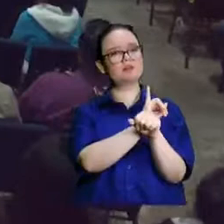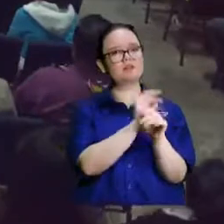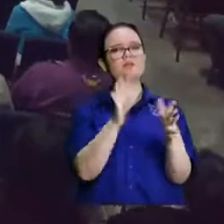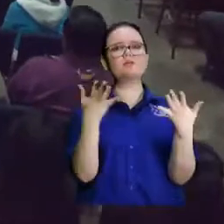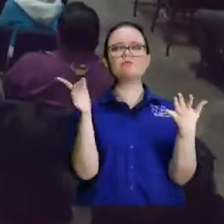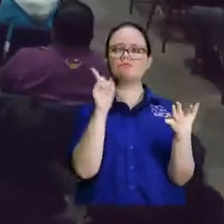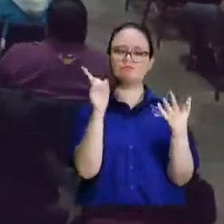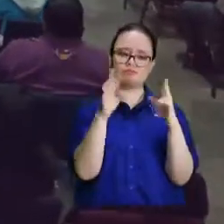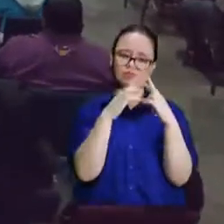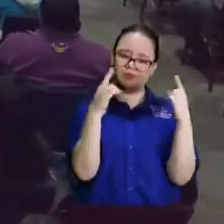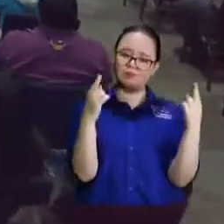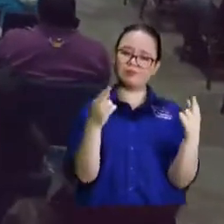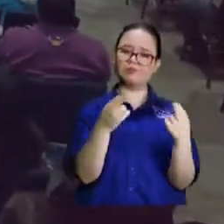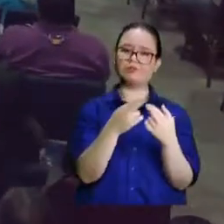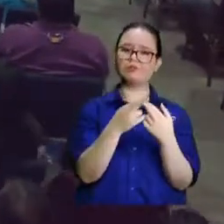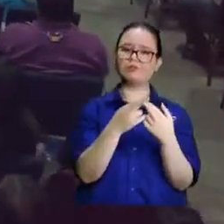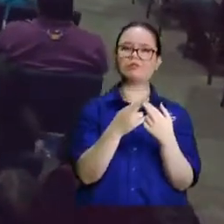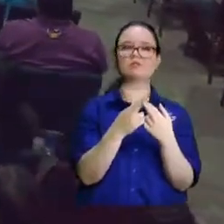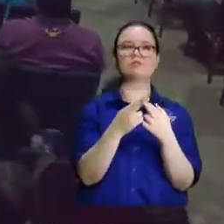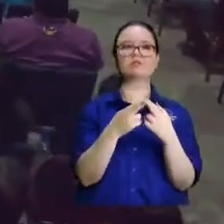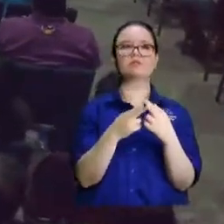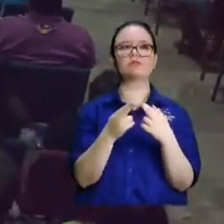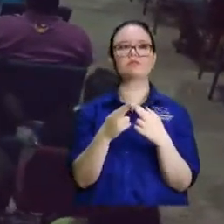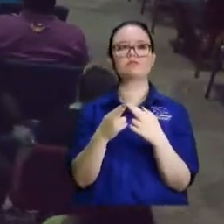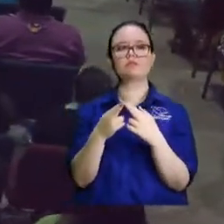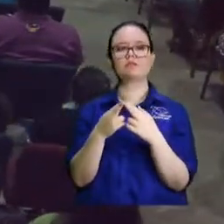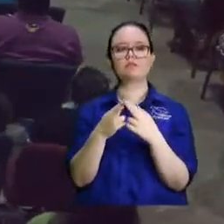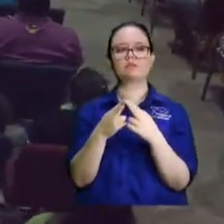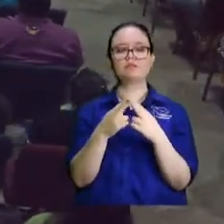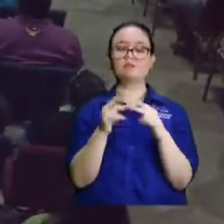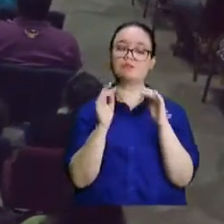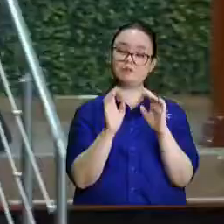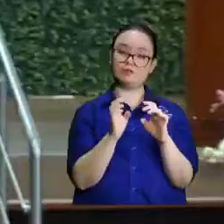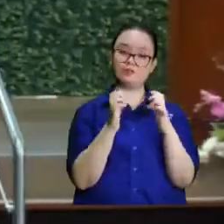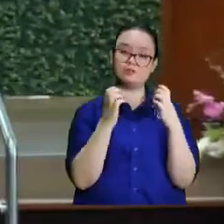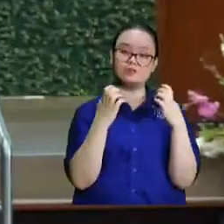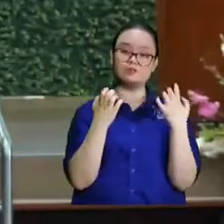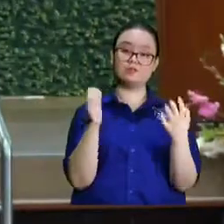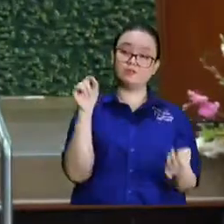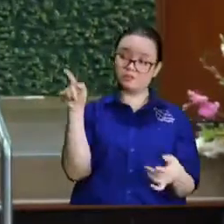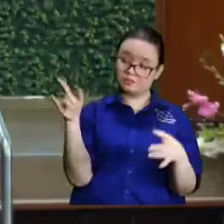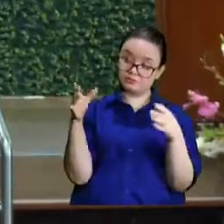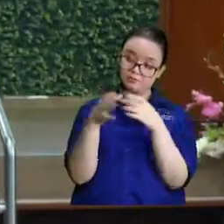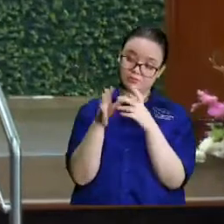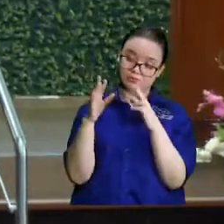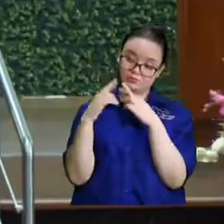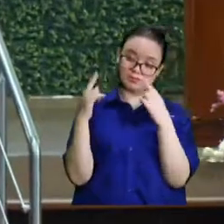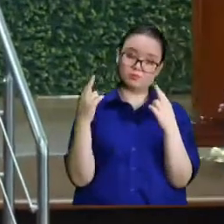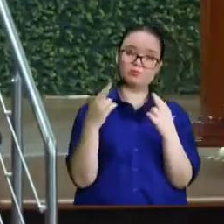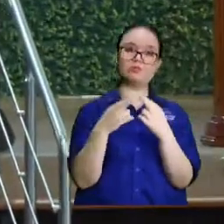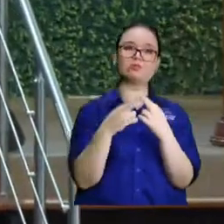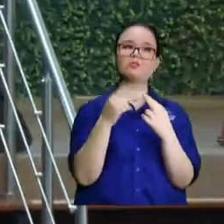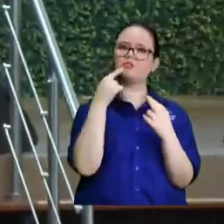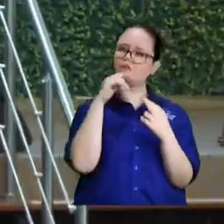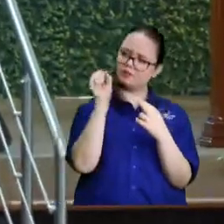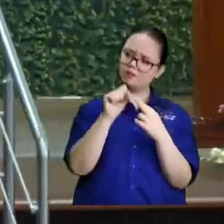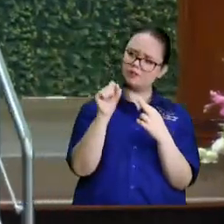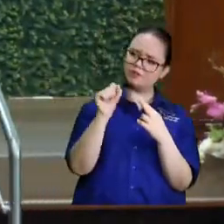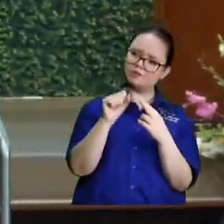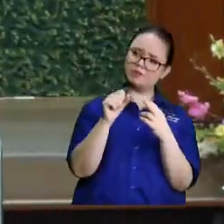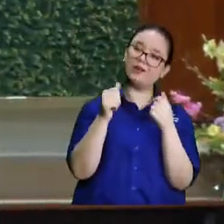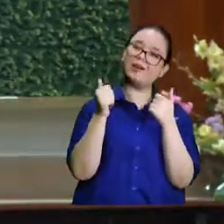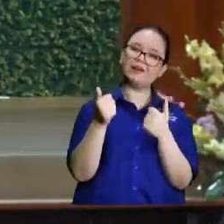disipulas pregunte al hermano que tiene en la par ¿usted se disipula hermano? si le dijo que sí dígale